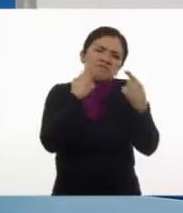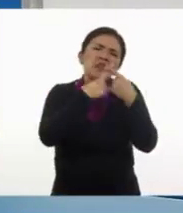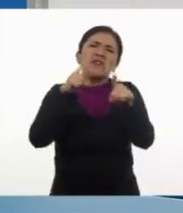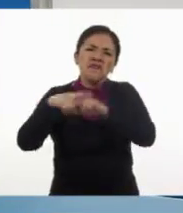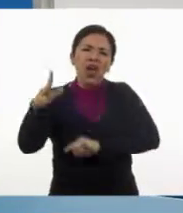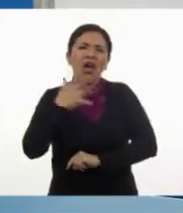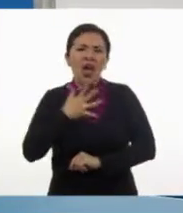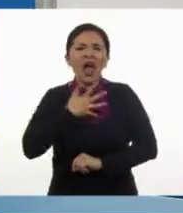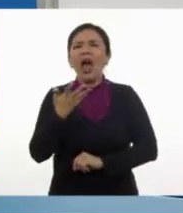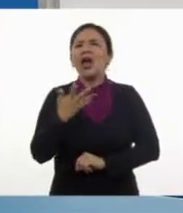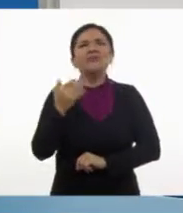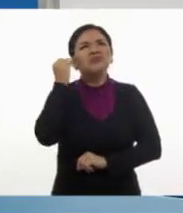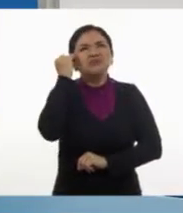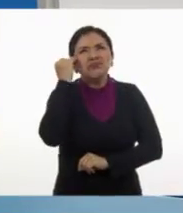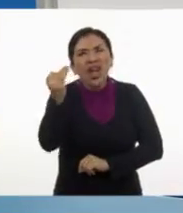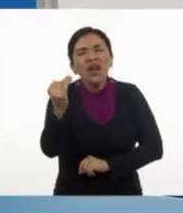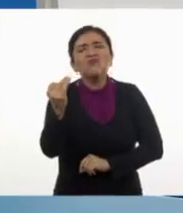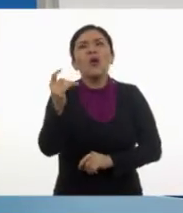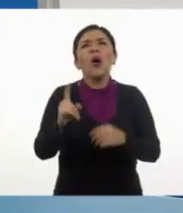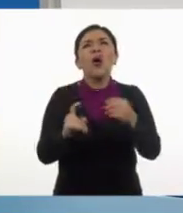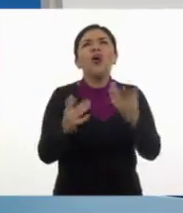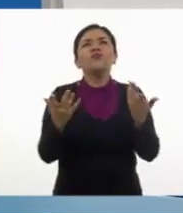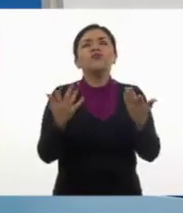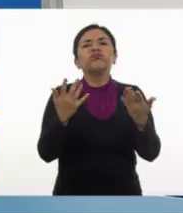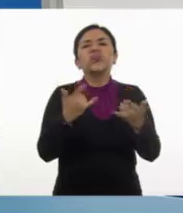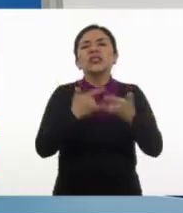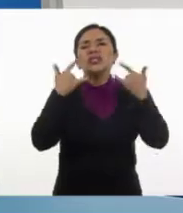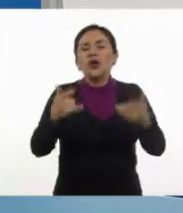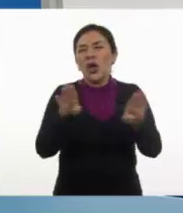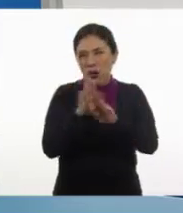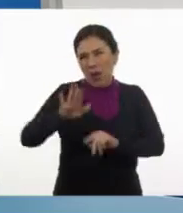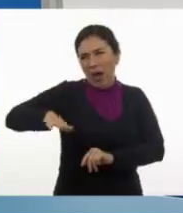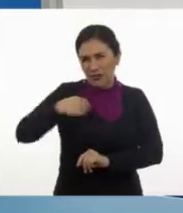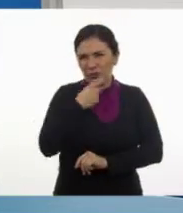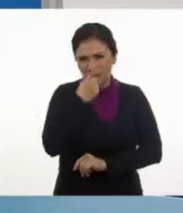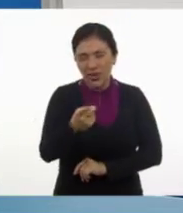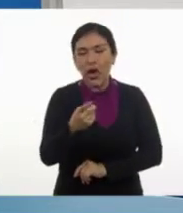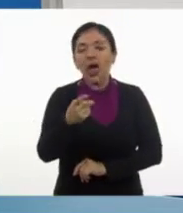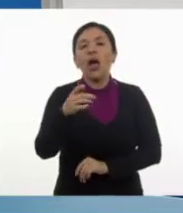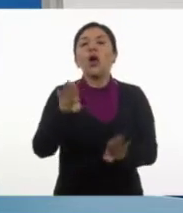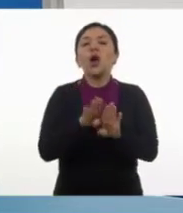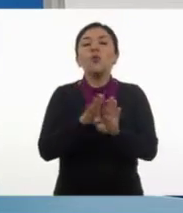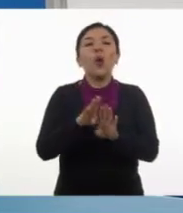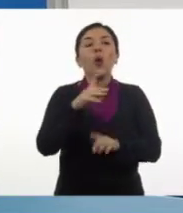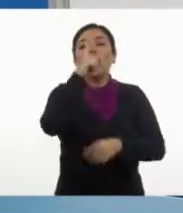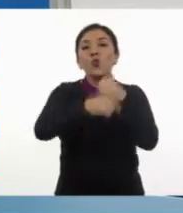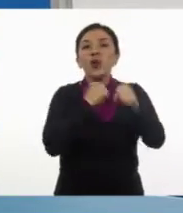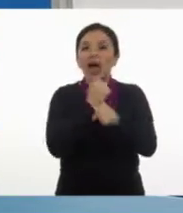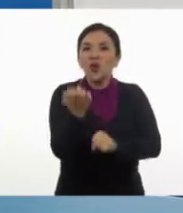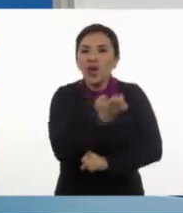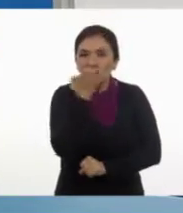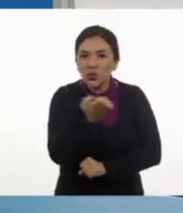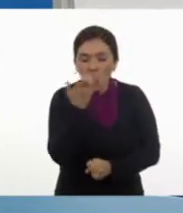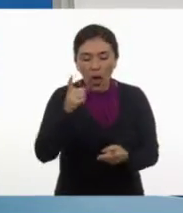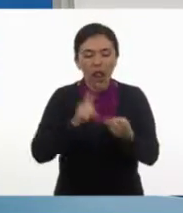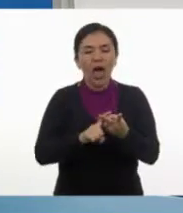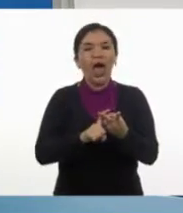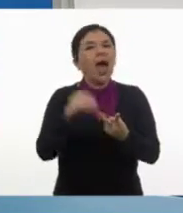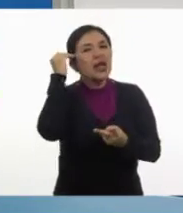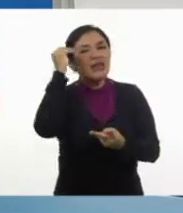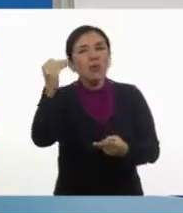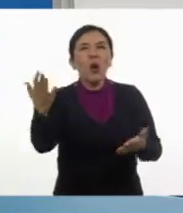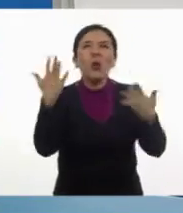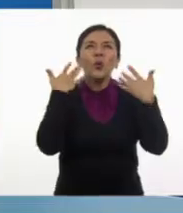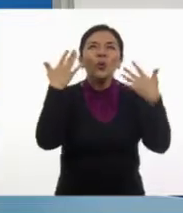situaciones, momentos o periodos como los que ya mencionamos, como los ciclos escolares, las estaciones